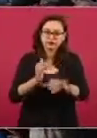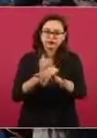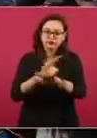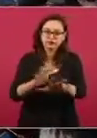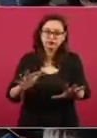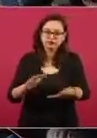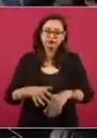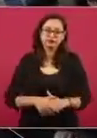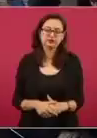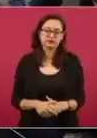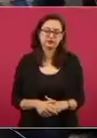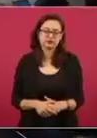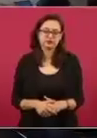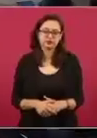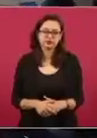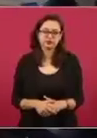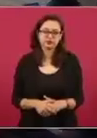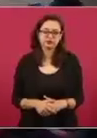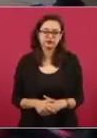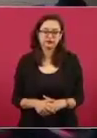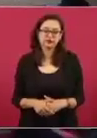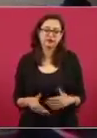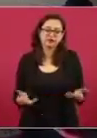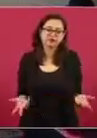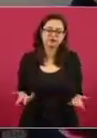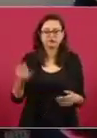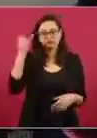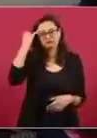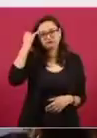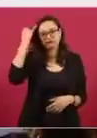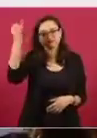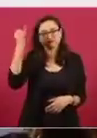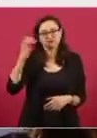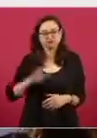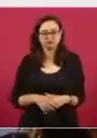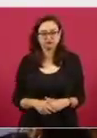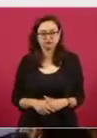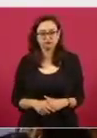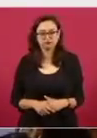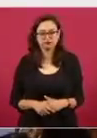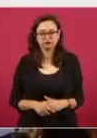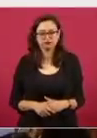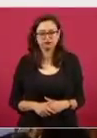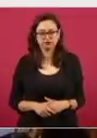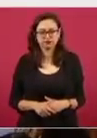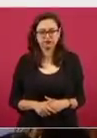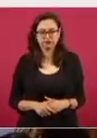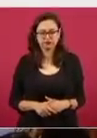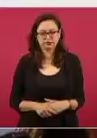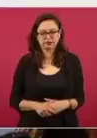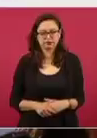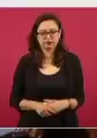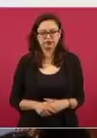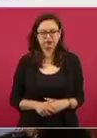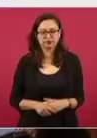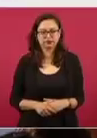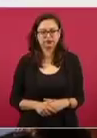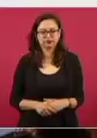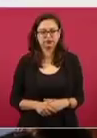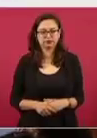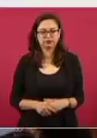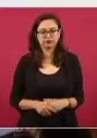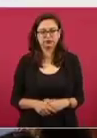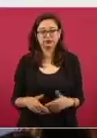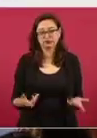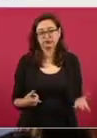Imagínense si no se informara, porque el